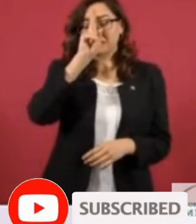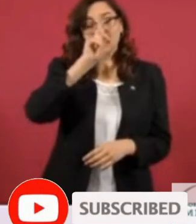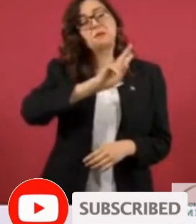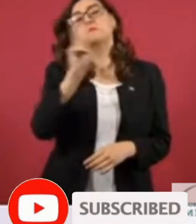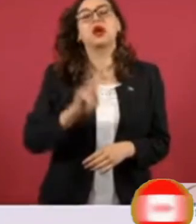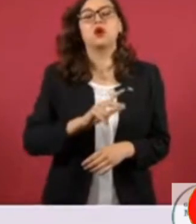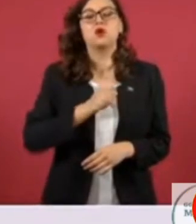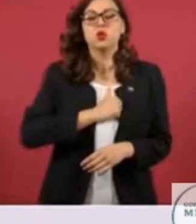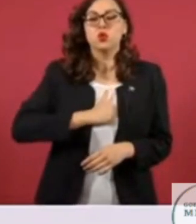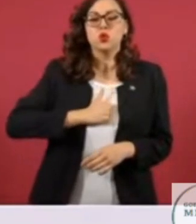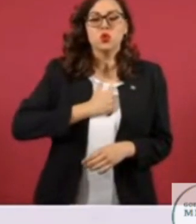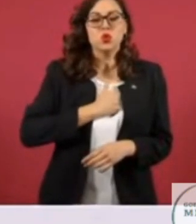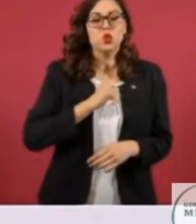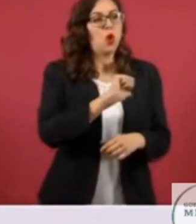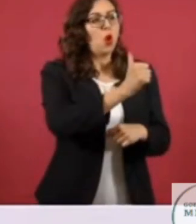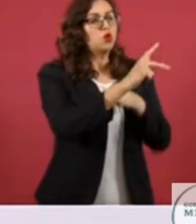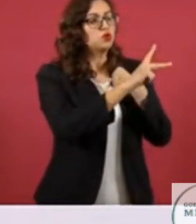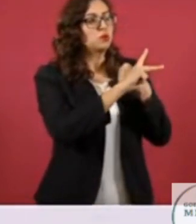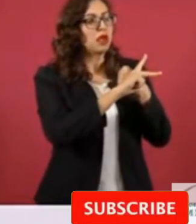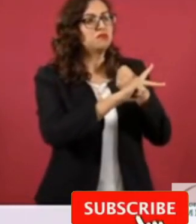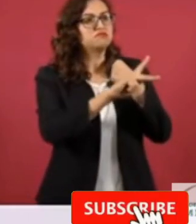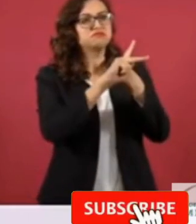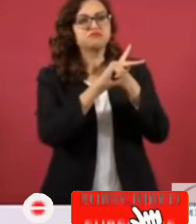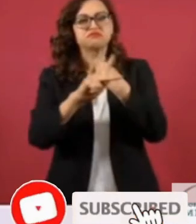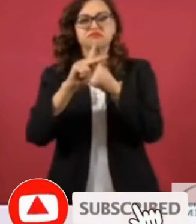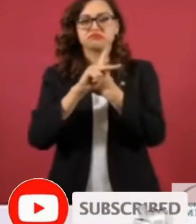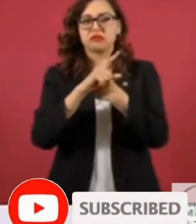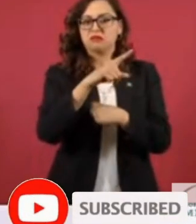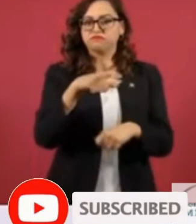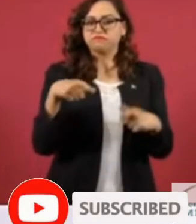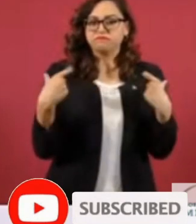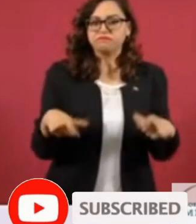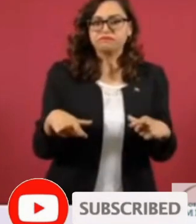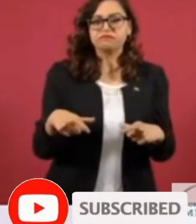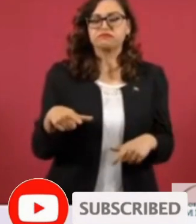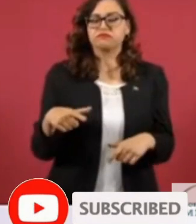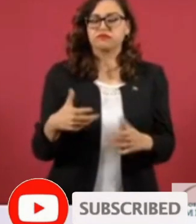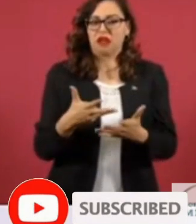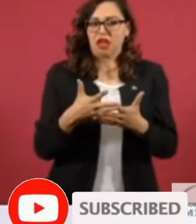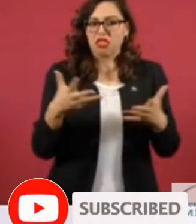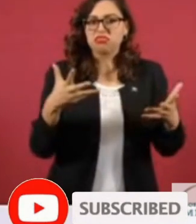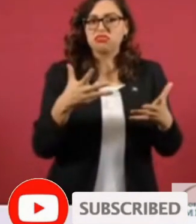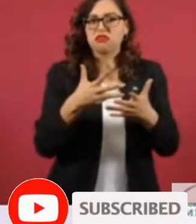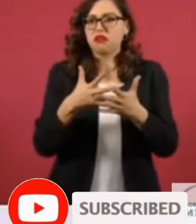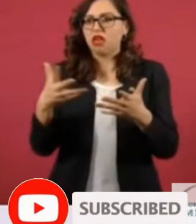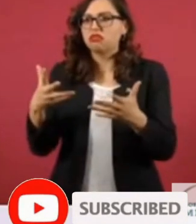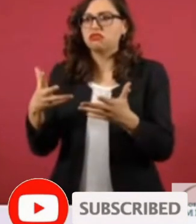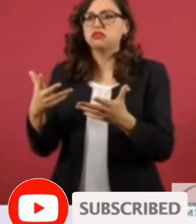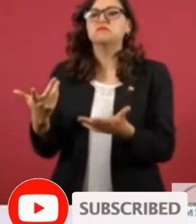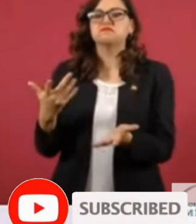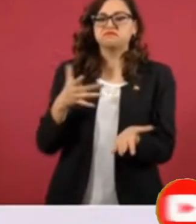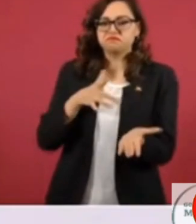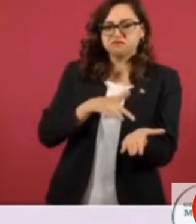que de manera explícita o silenciosa se posicionan ante el